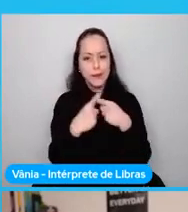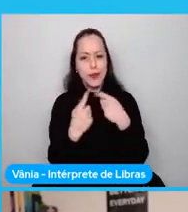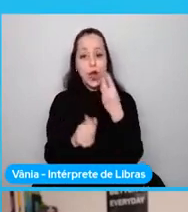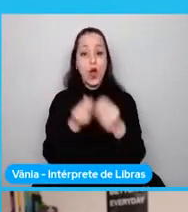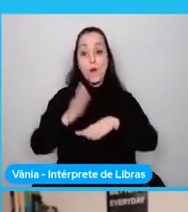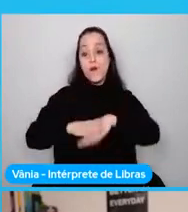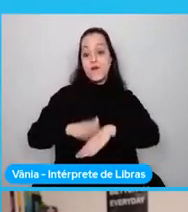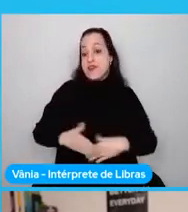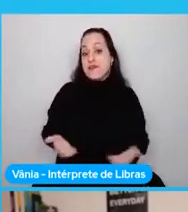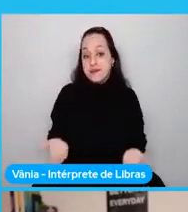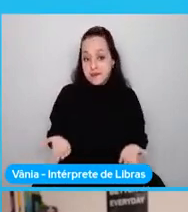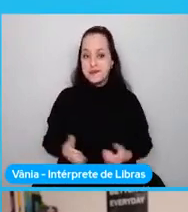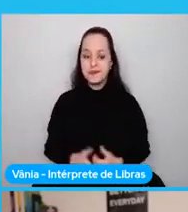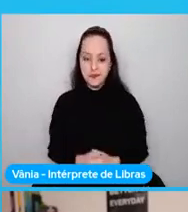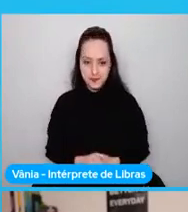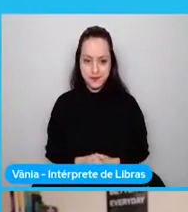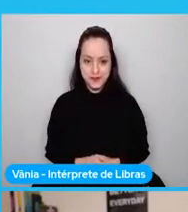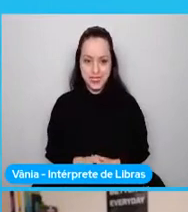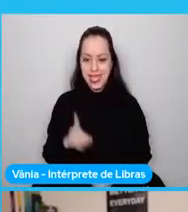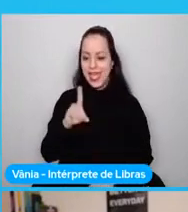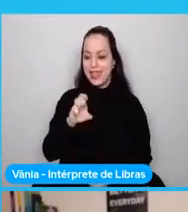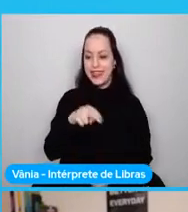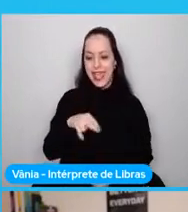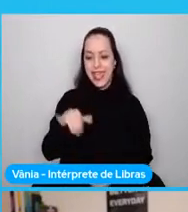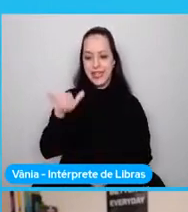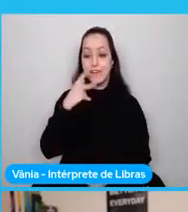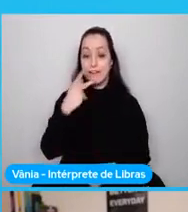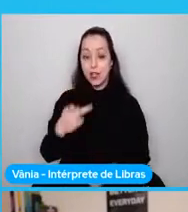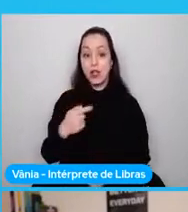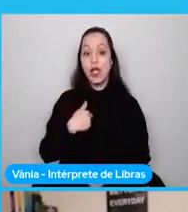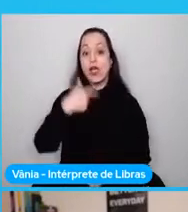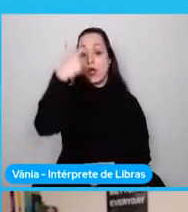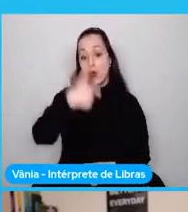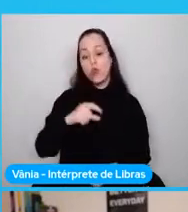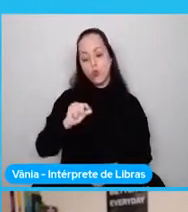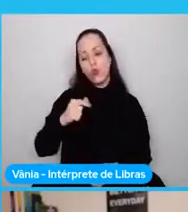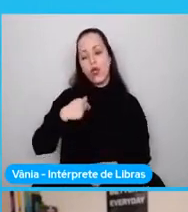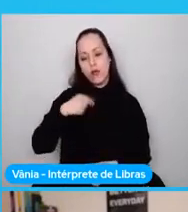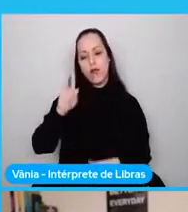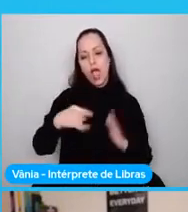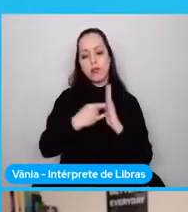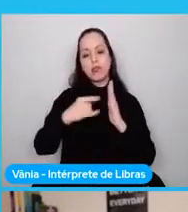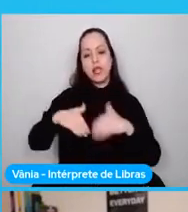Como Denny estuvo hablando, soy un senior developer en Shopify.